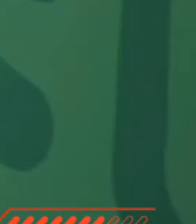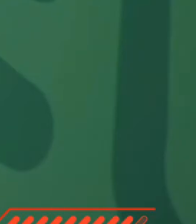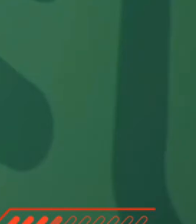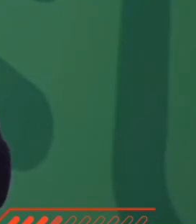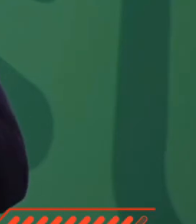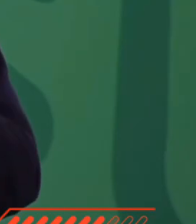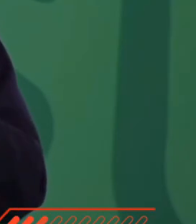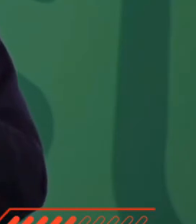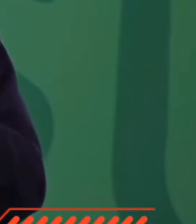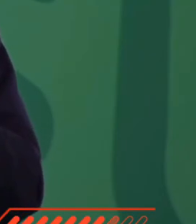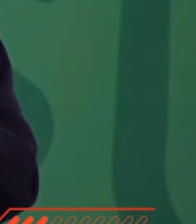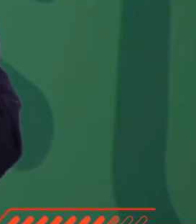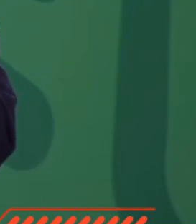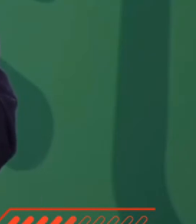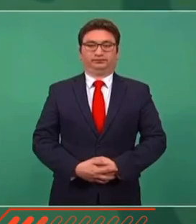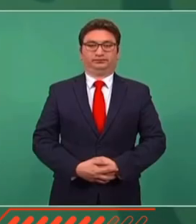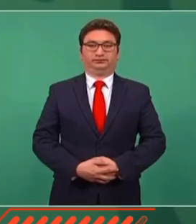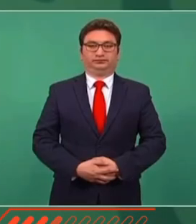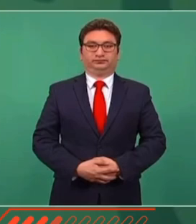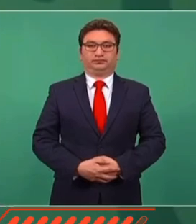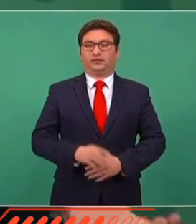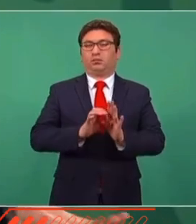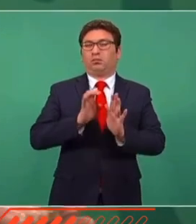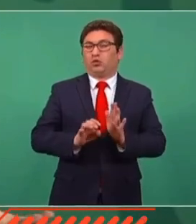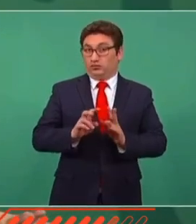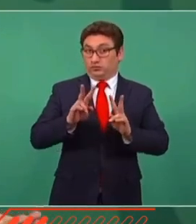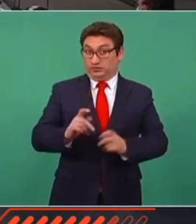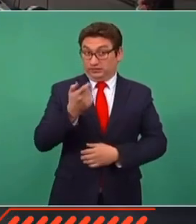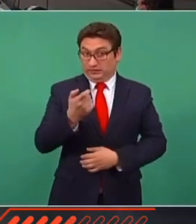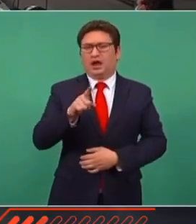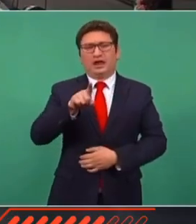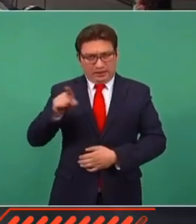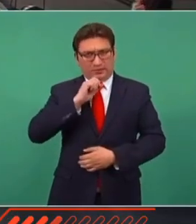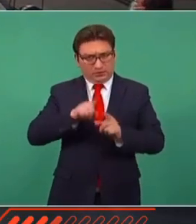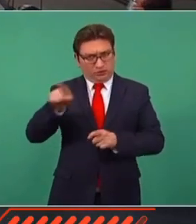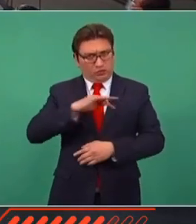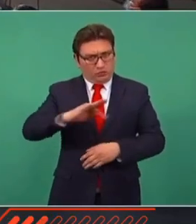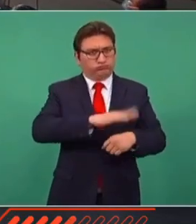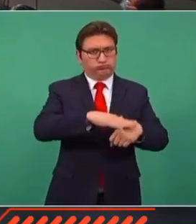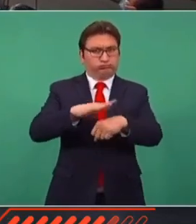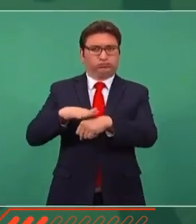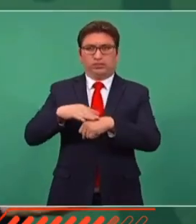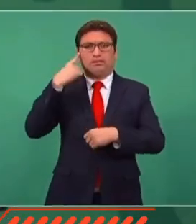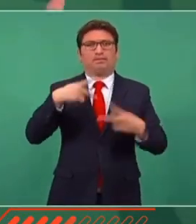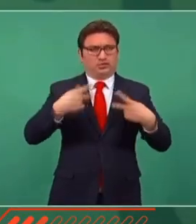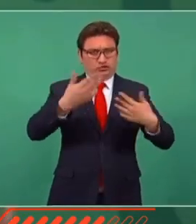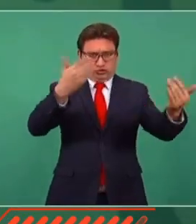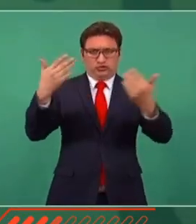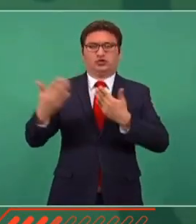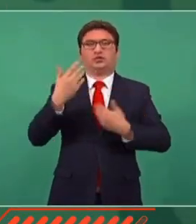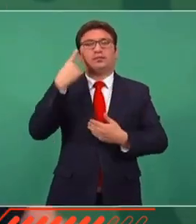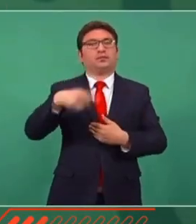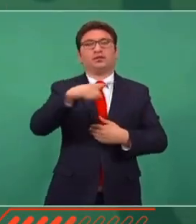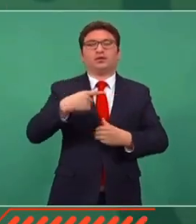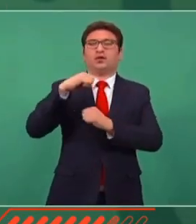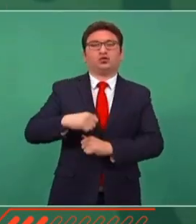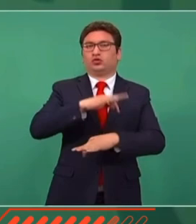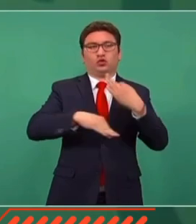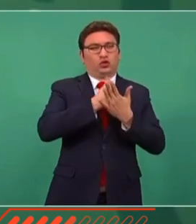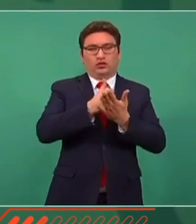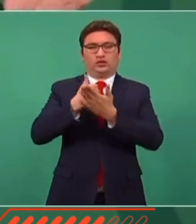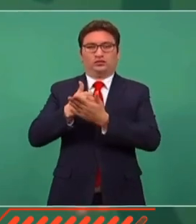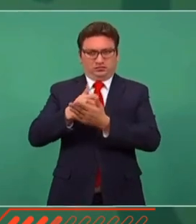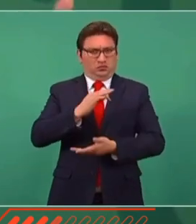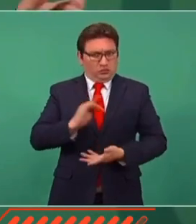Si fuese un asunto de dinero, ellos mismos podrían convocar a la gente, ayudar a todas las autoridades.